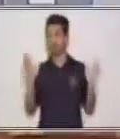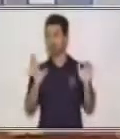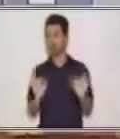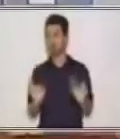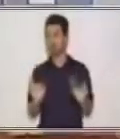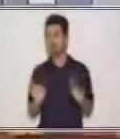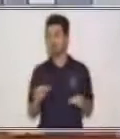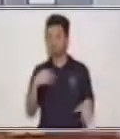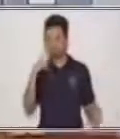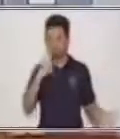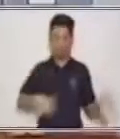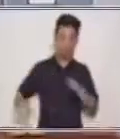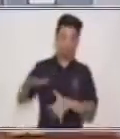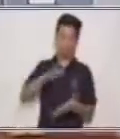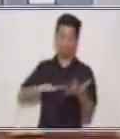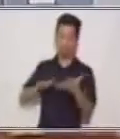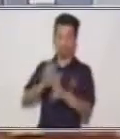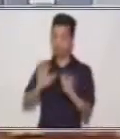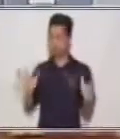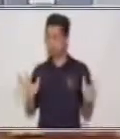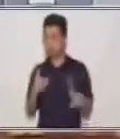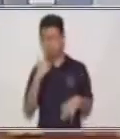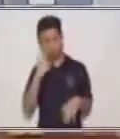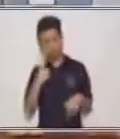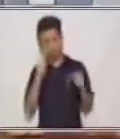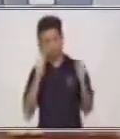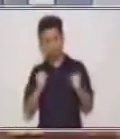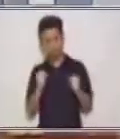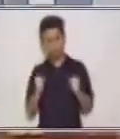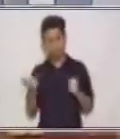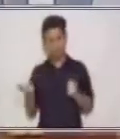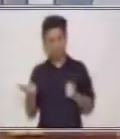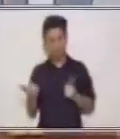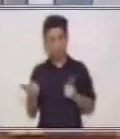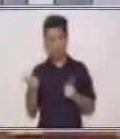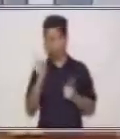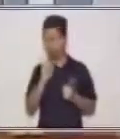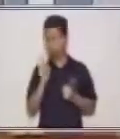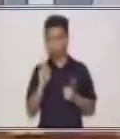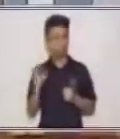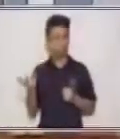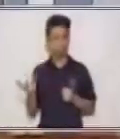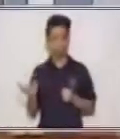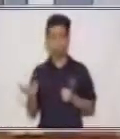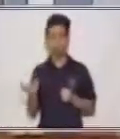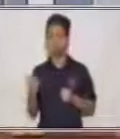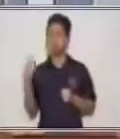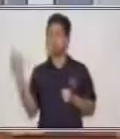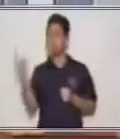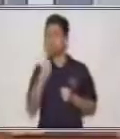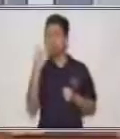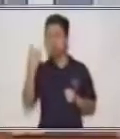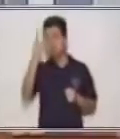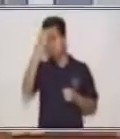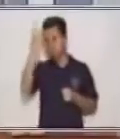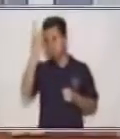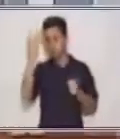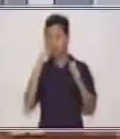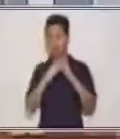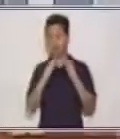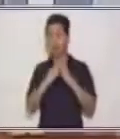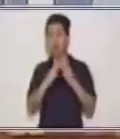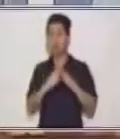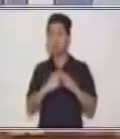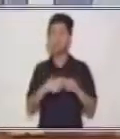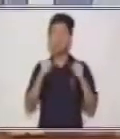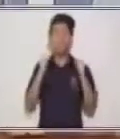tenemos una gran girasol. ¿Crees que fue difícil? ¿Verdad que no? Todas las tareas de la casa se hacen más difícil